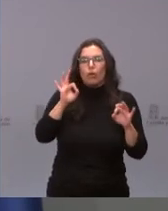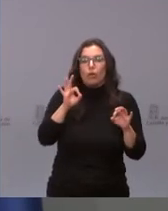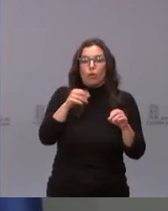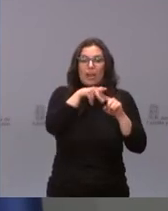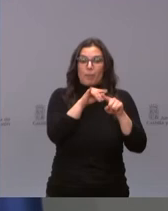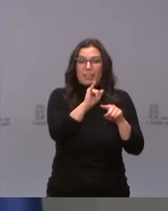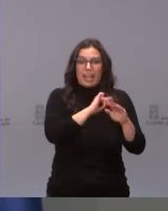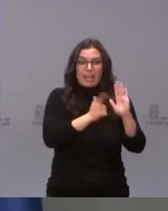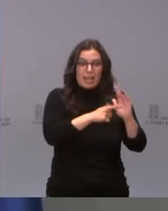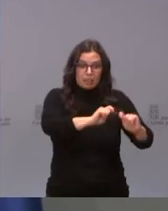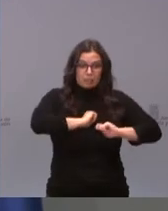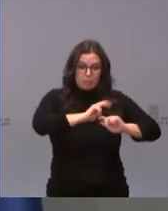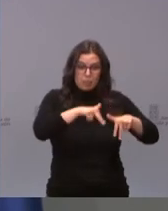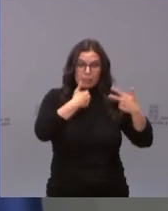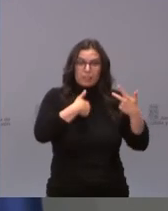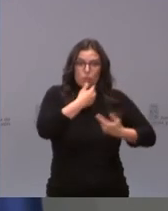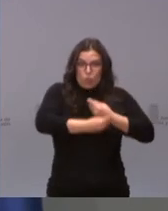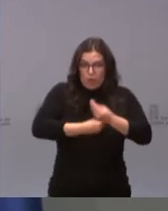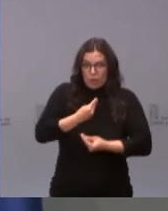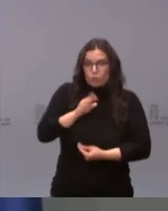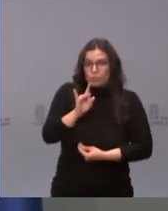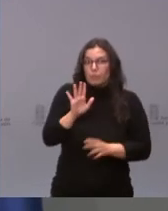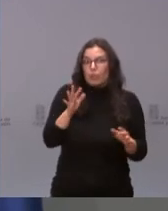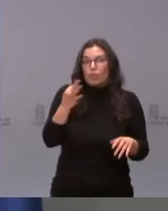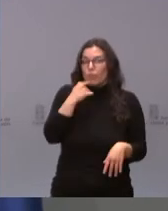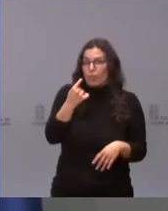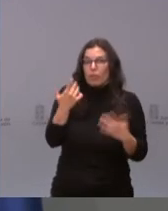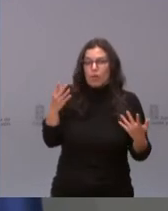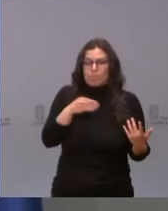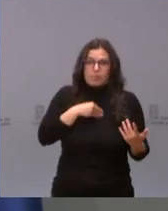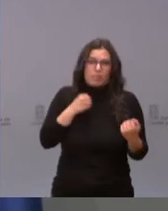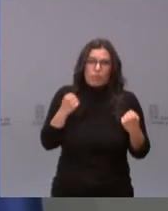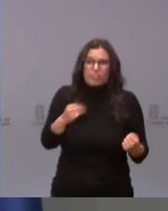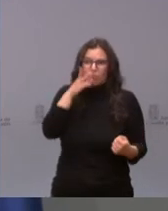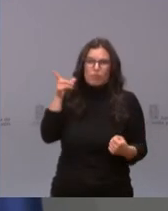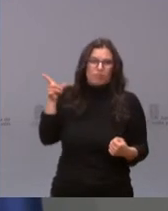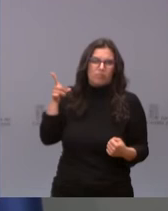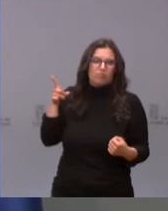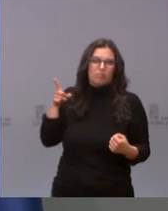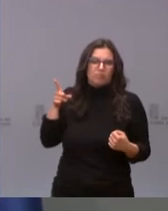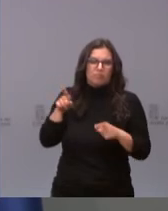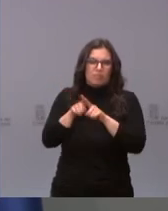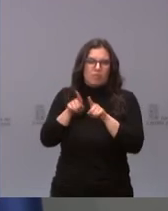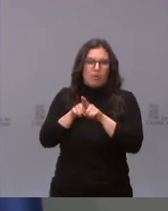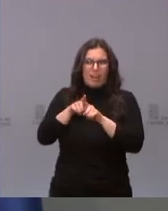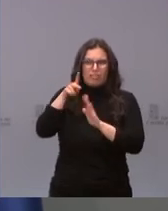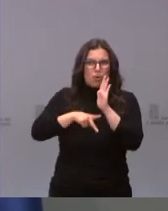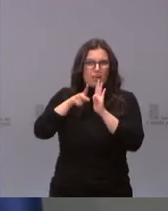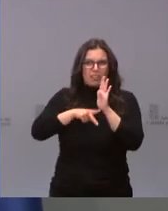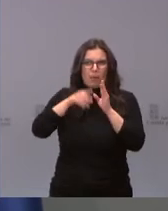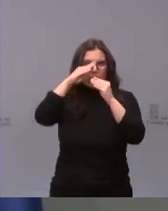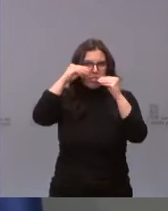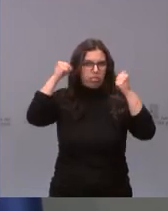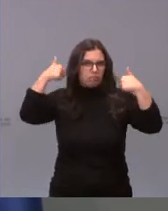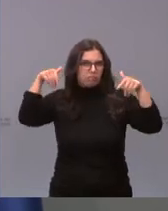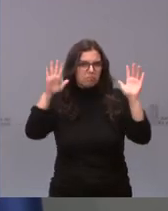que tengamos, pero lo que tengo que decir es que es lamentable el abandono normativo en el que